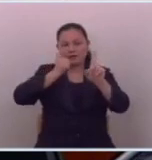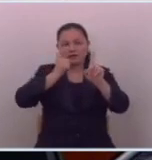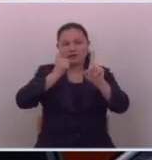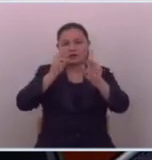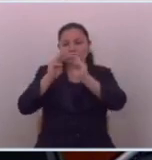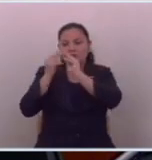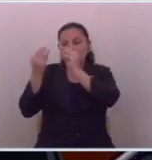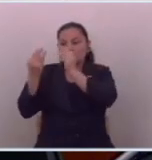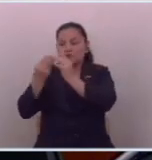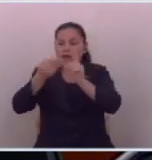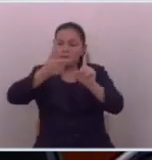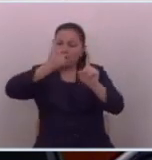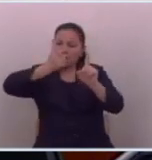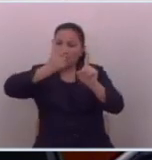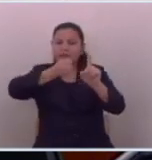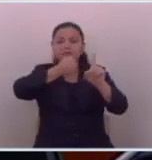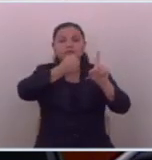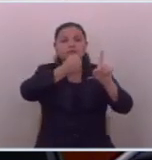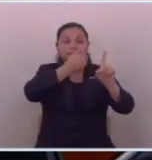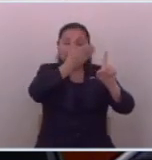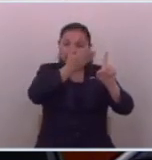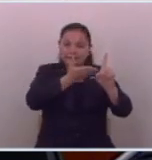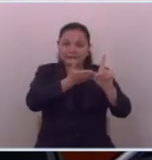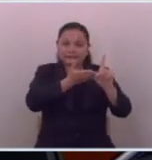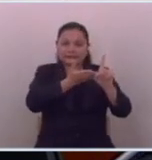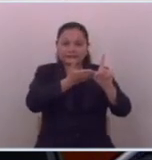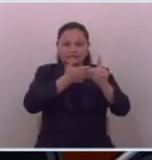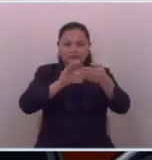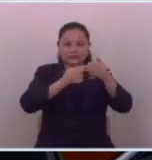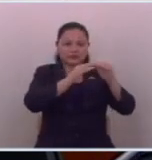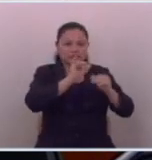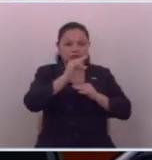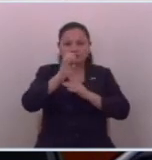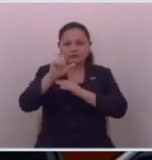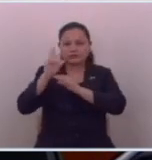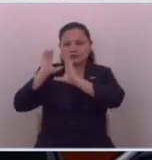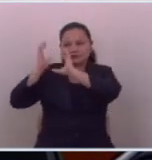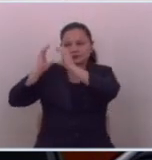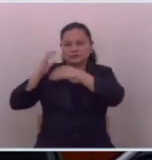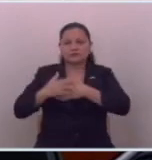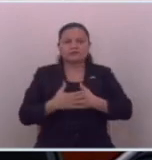supuestos miembros de pandillas en el barrio el ángel sonsonate